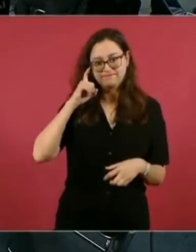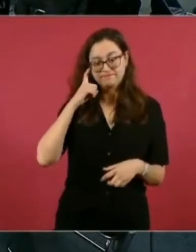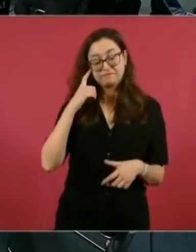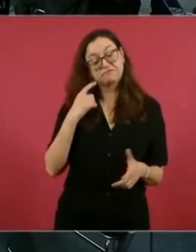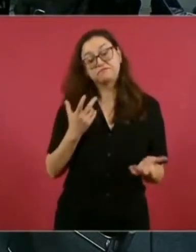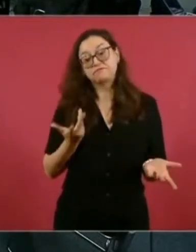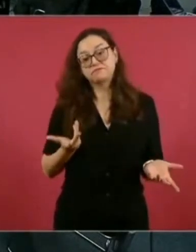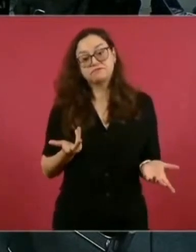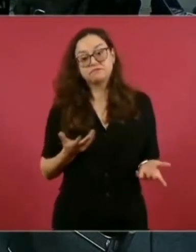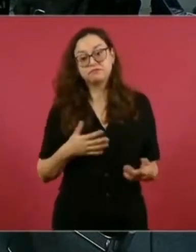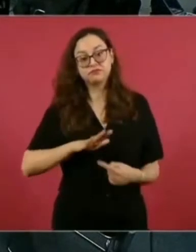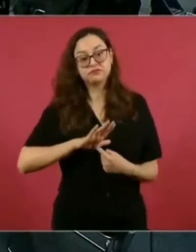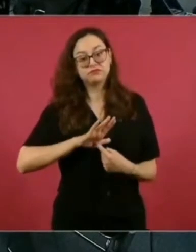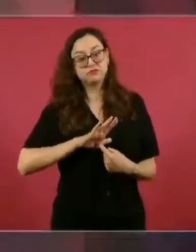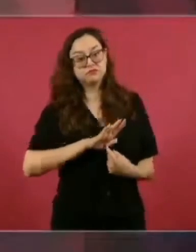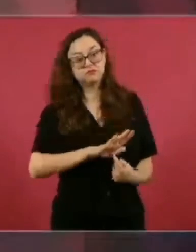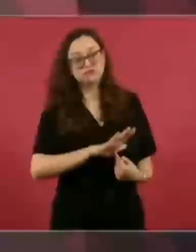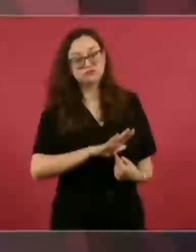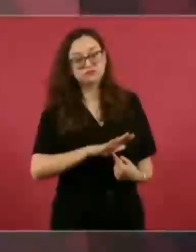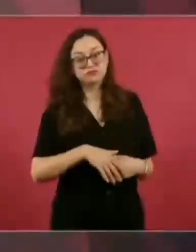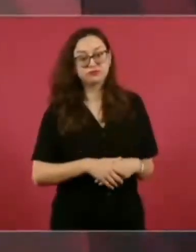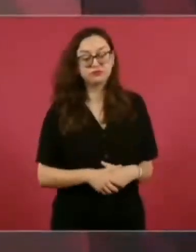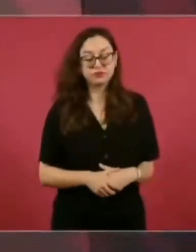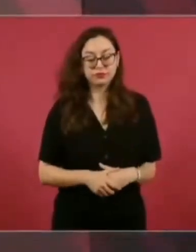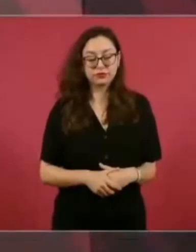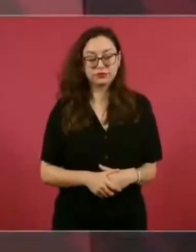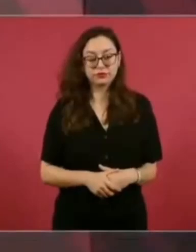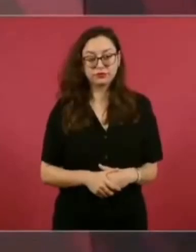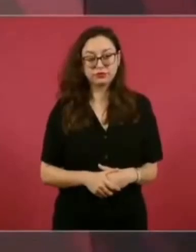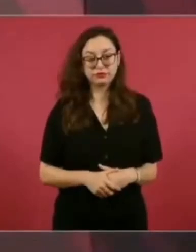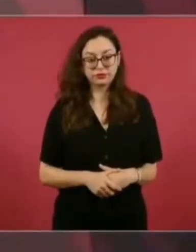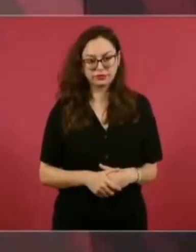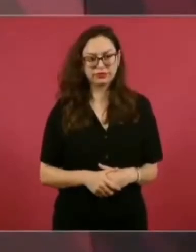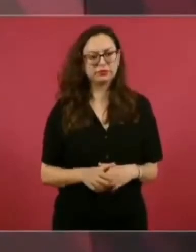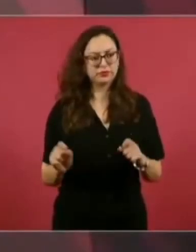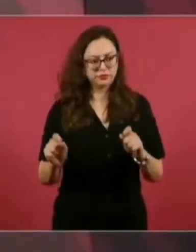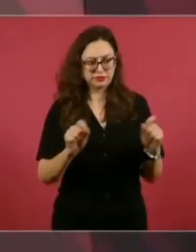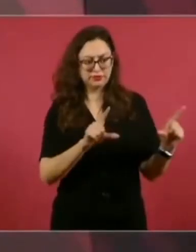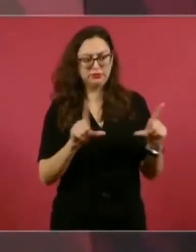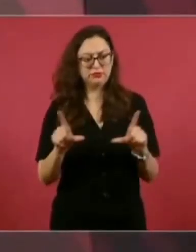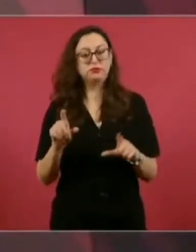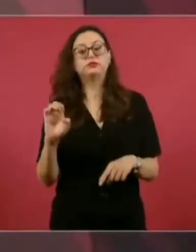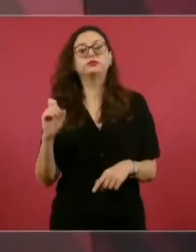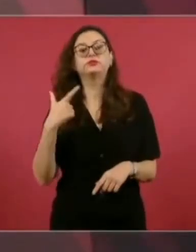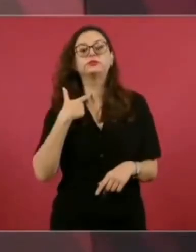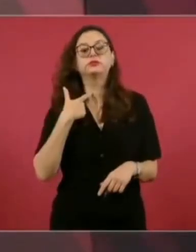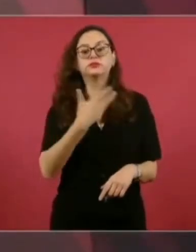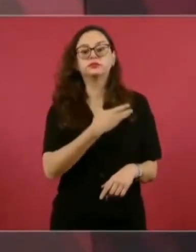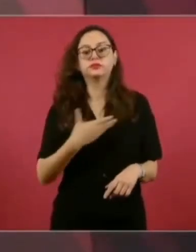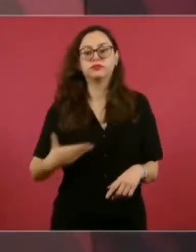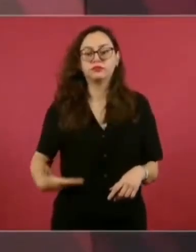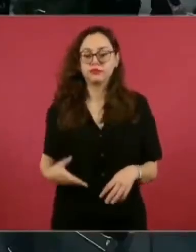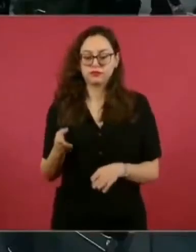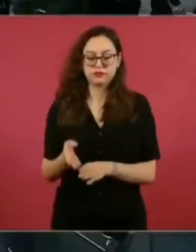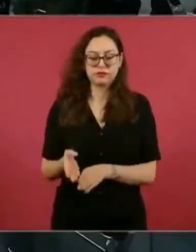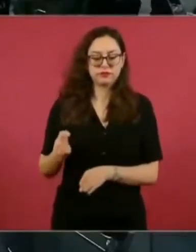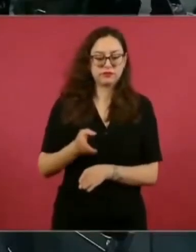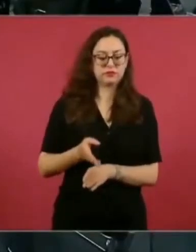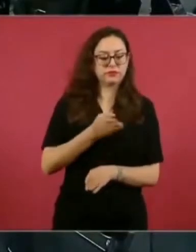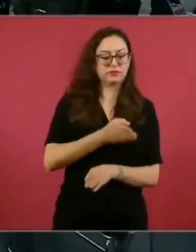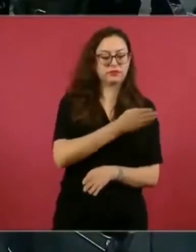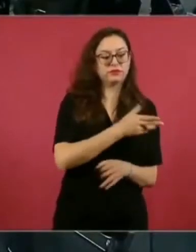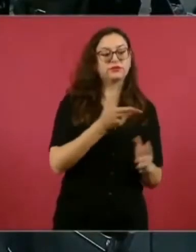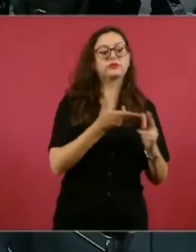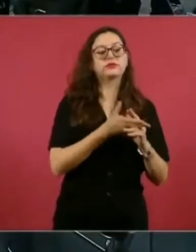cuánto crecieron los homicidios en otros sexenios. La más que